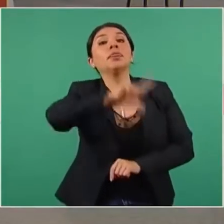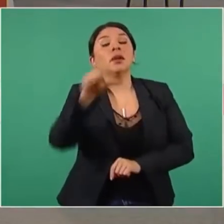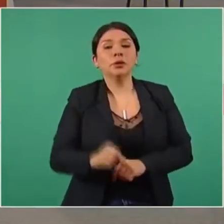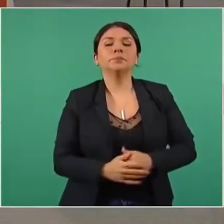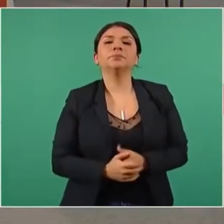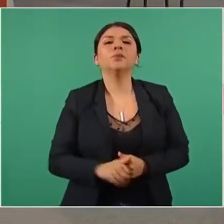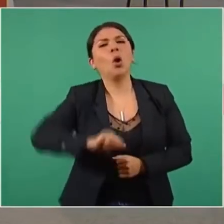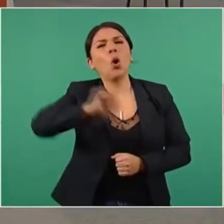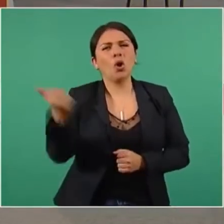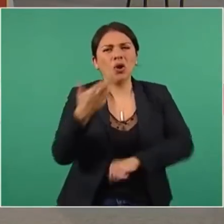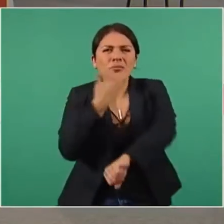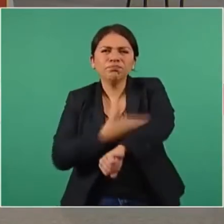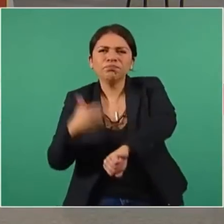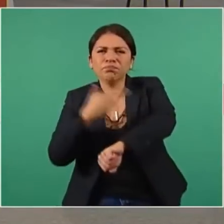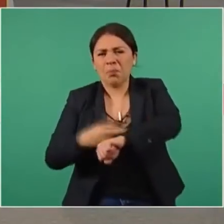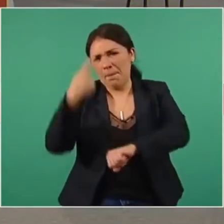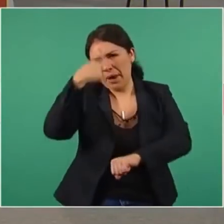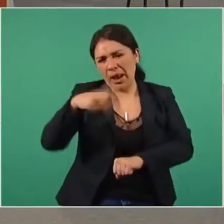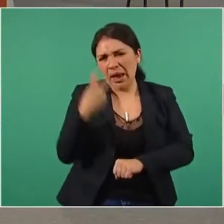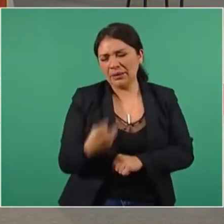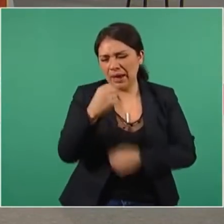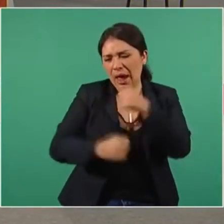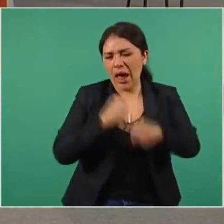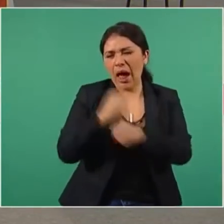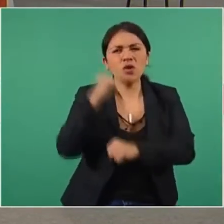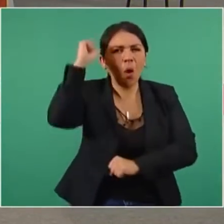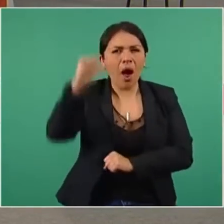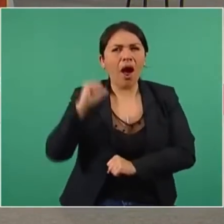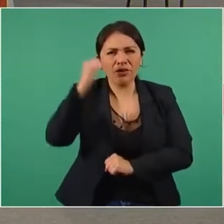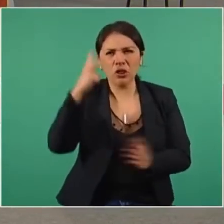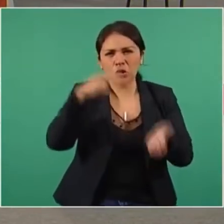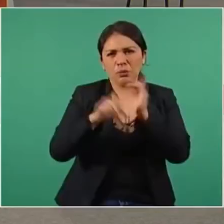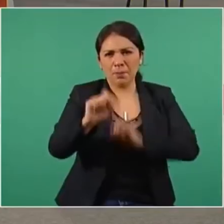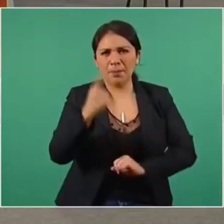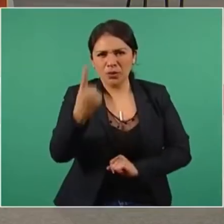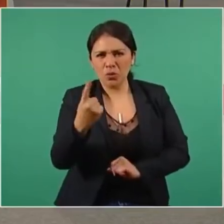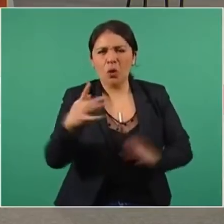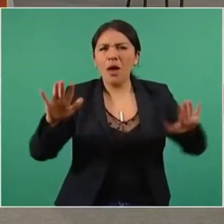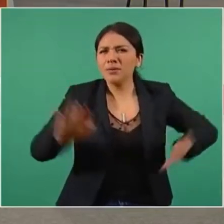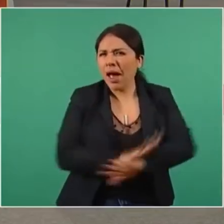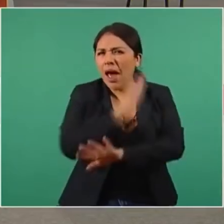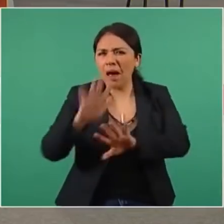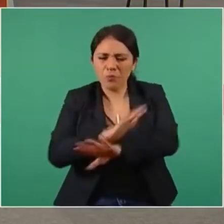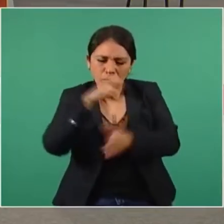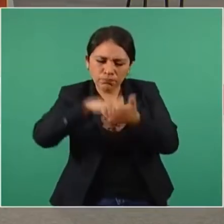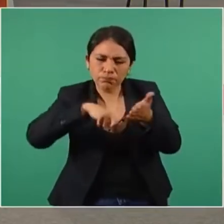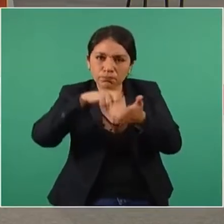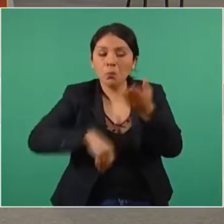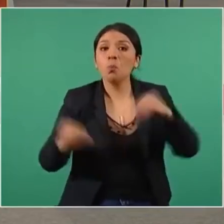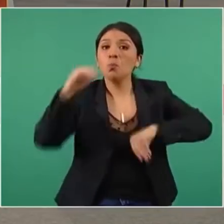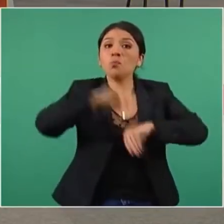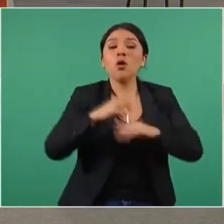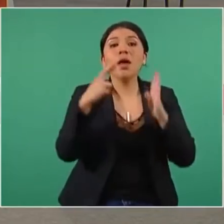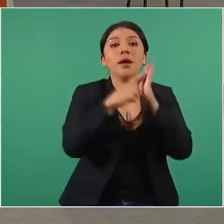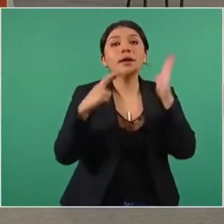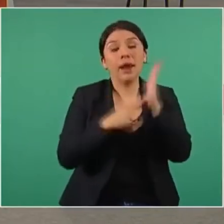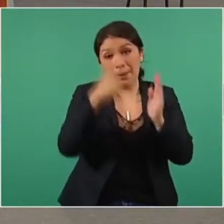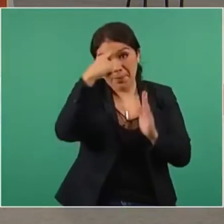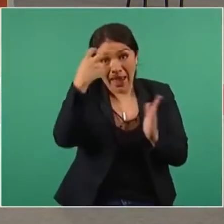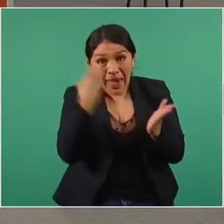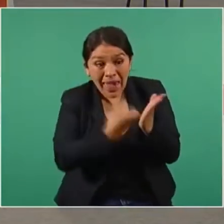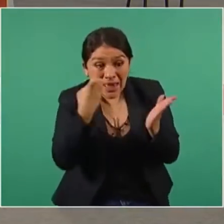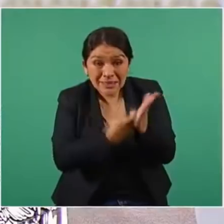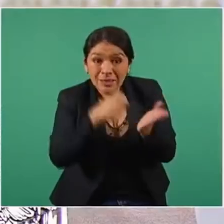subcontratación, en abril de 2021, se establecieron reglas que permitieran hacer efectivo